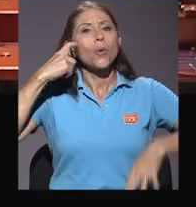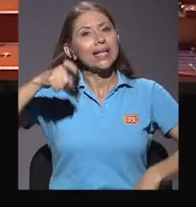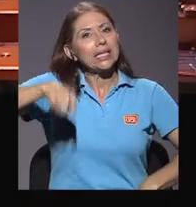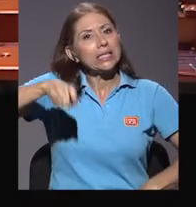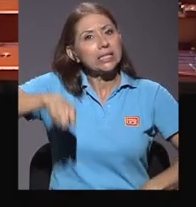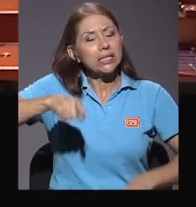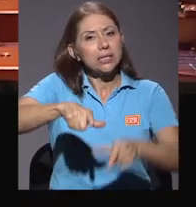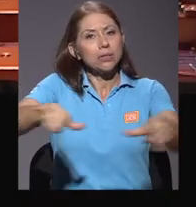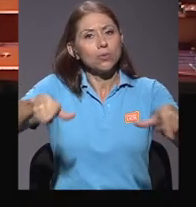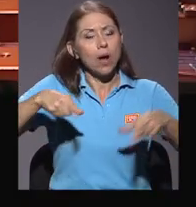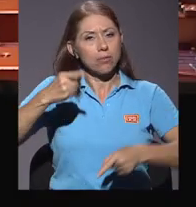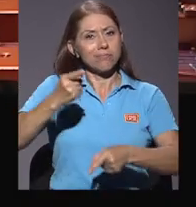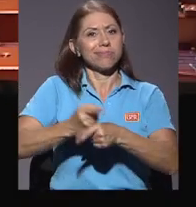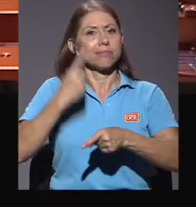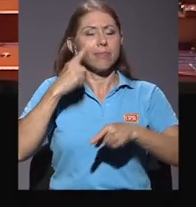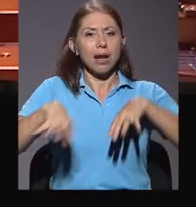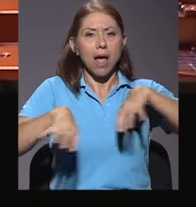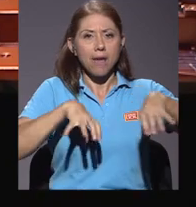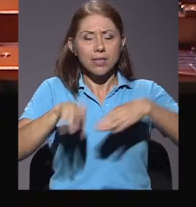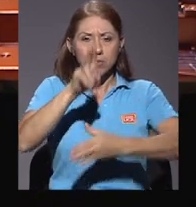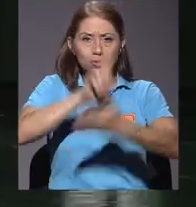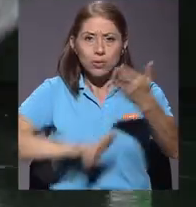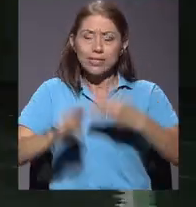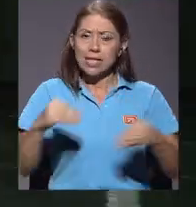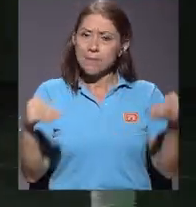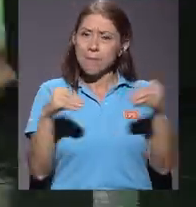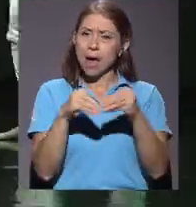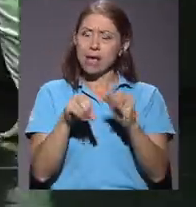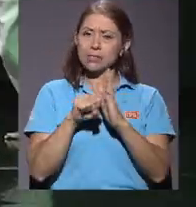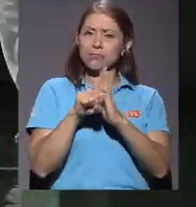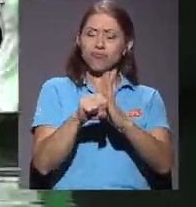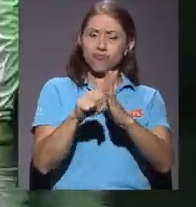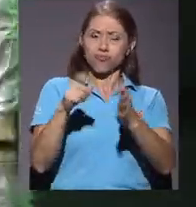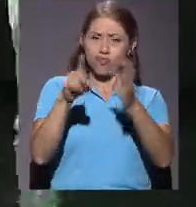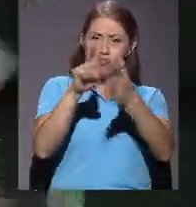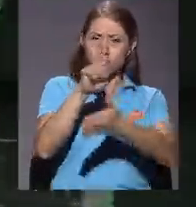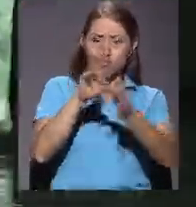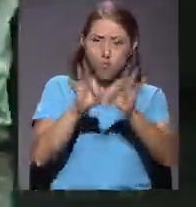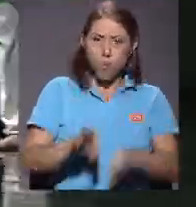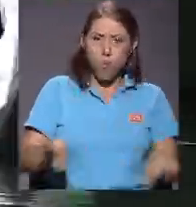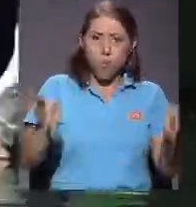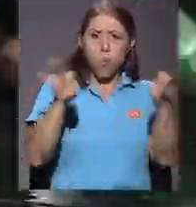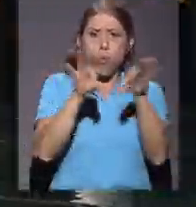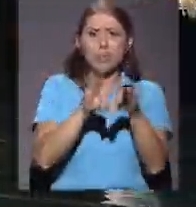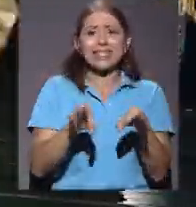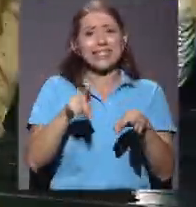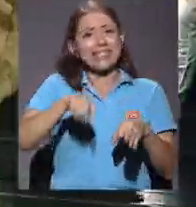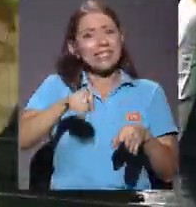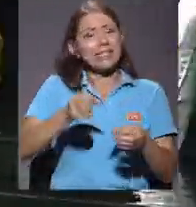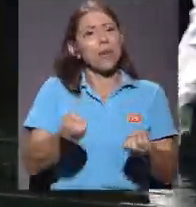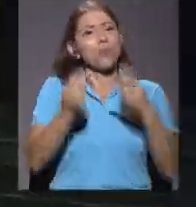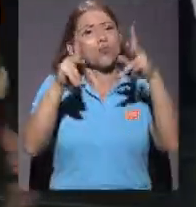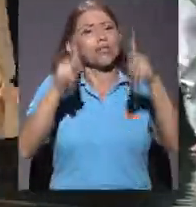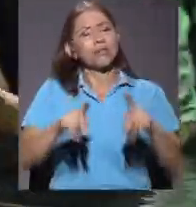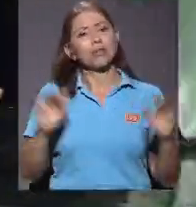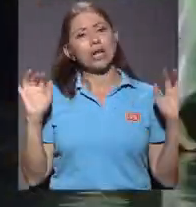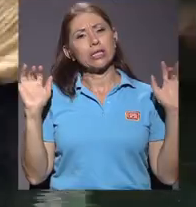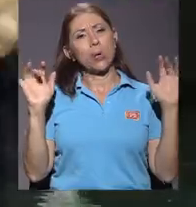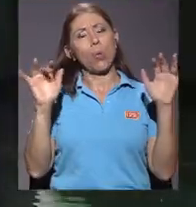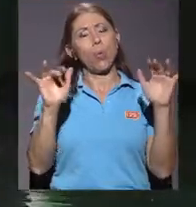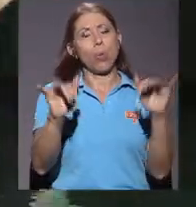contar con un lugar adecuado para llevar a cabo los eventos universitarios más emblemáticos y que albergan gran cantidad de personas.